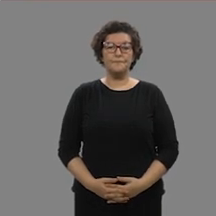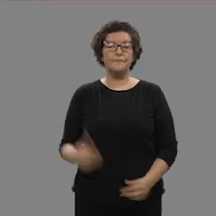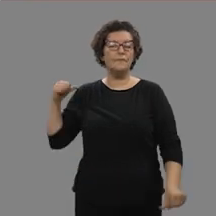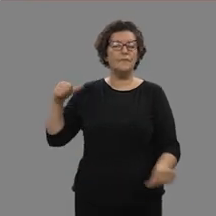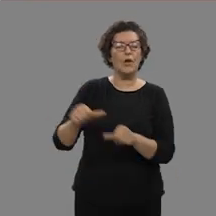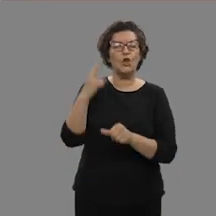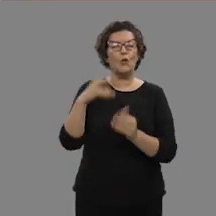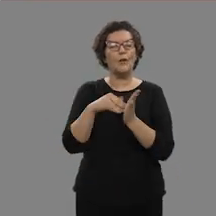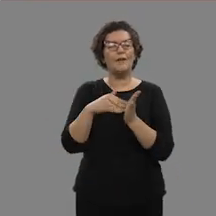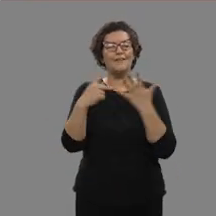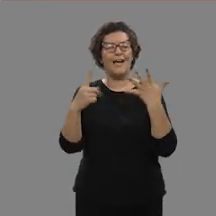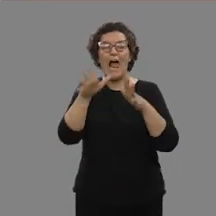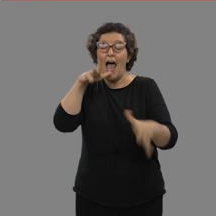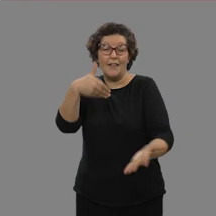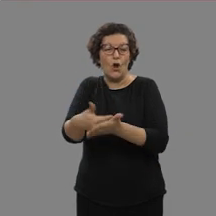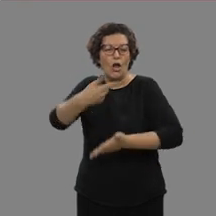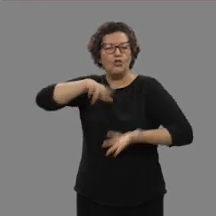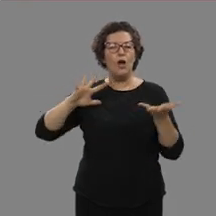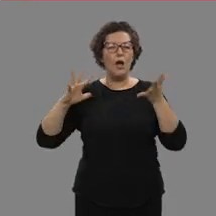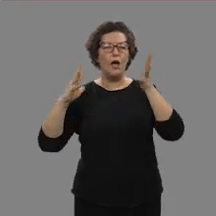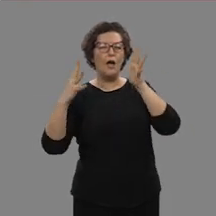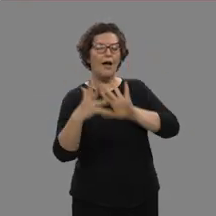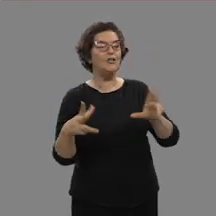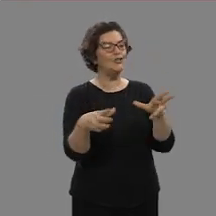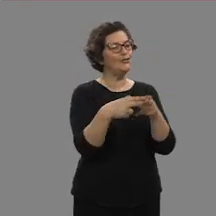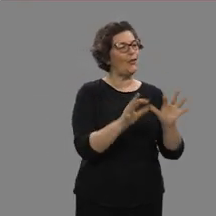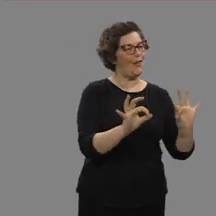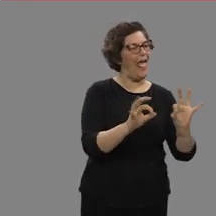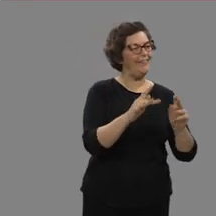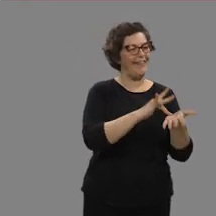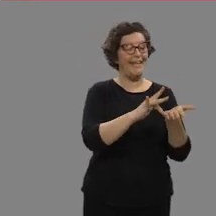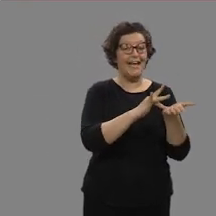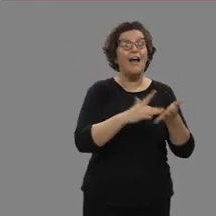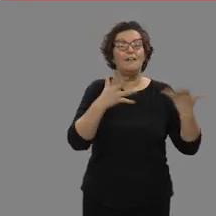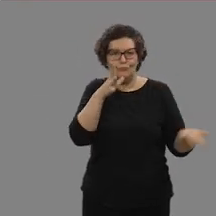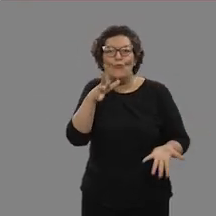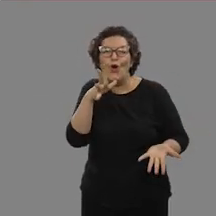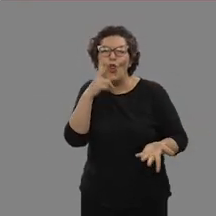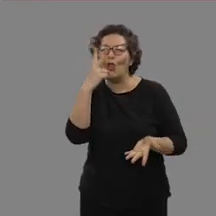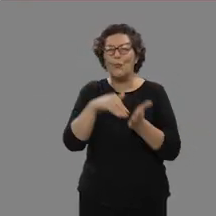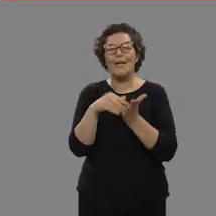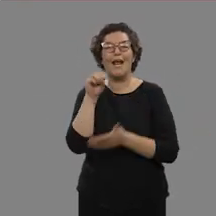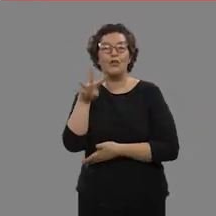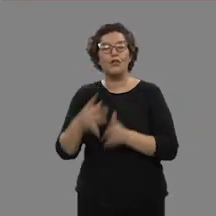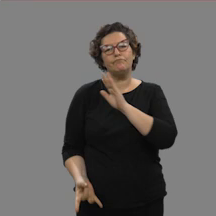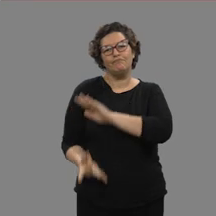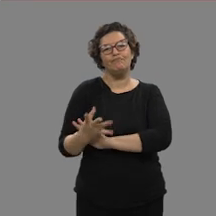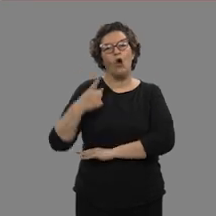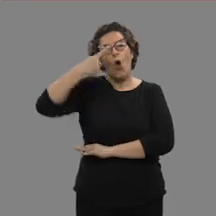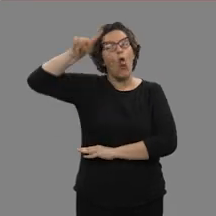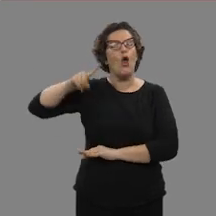Desde el año 2006 hemos evolucionado con la sociedad digital. Por ello, en 2014 creamos